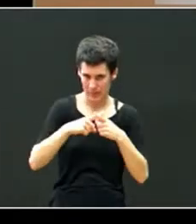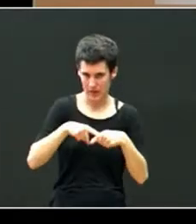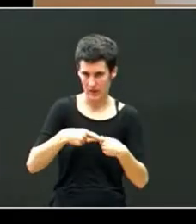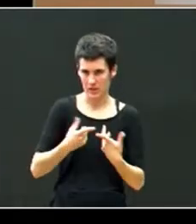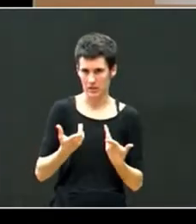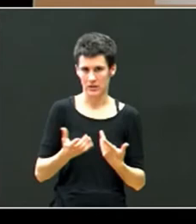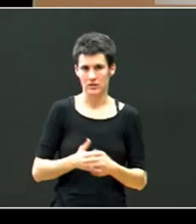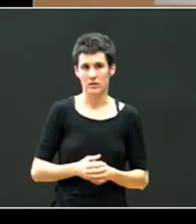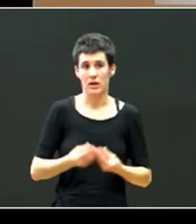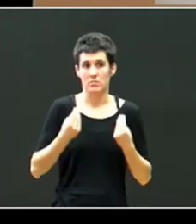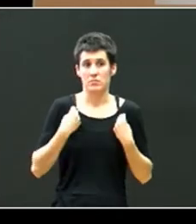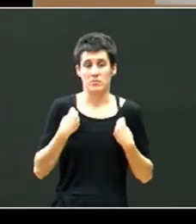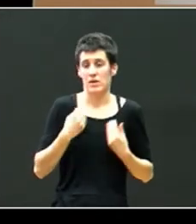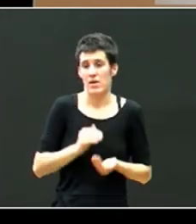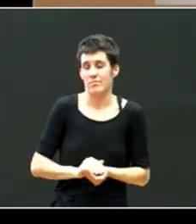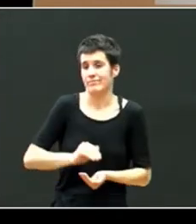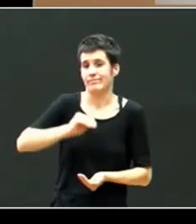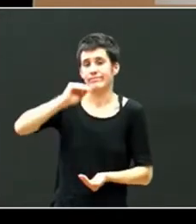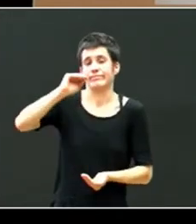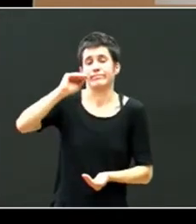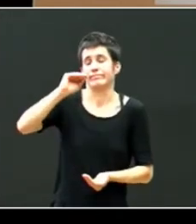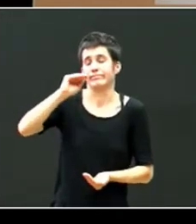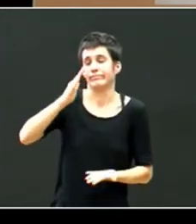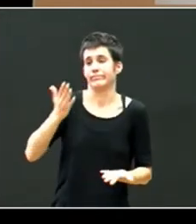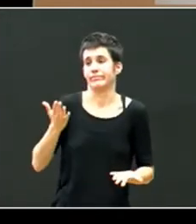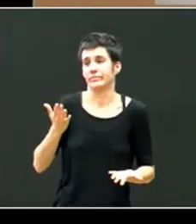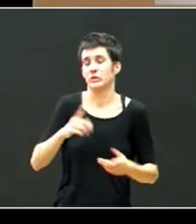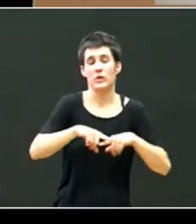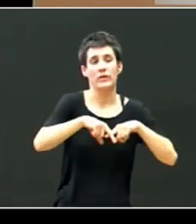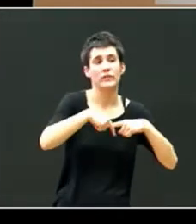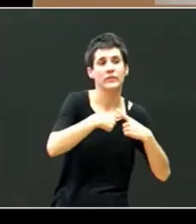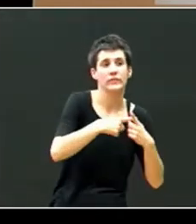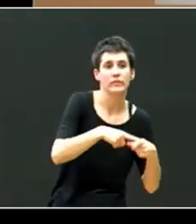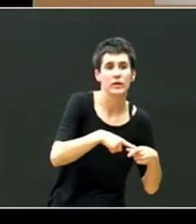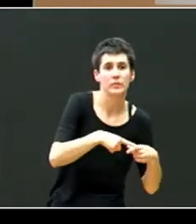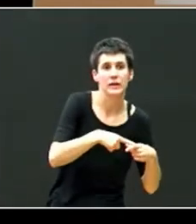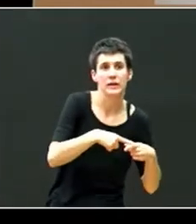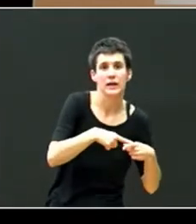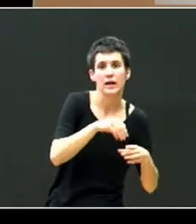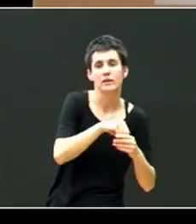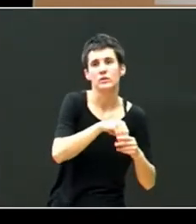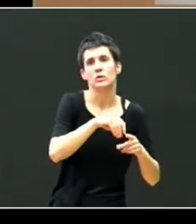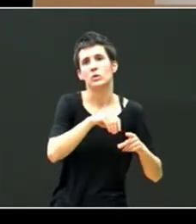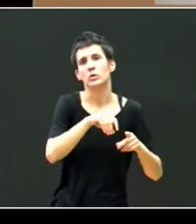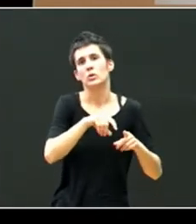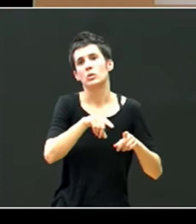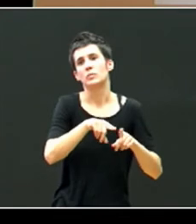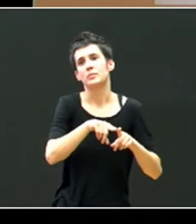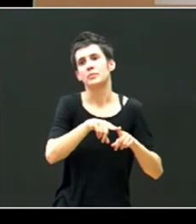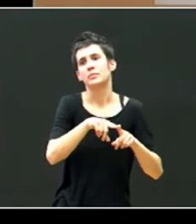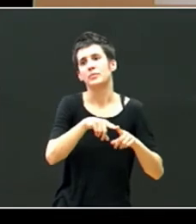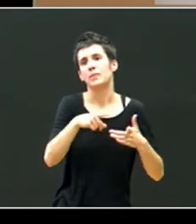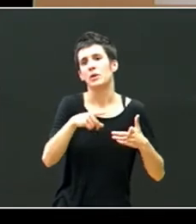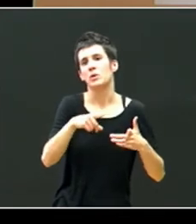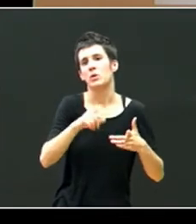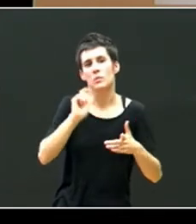la guía os va a proporcionar también como referiros a la realidad familiar para no caer en terminología que pueda generar confusión exclusión dolor